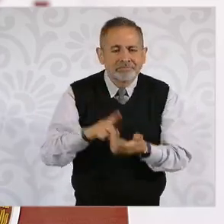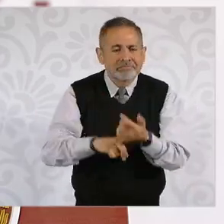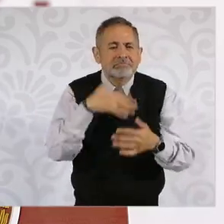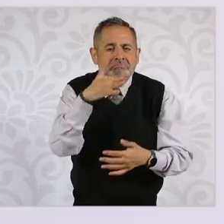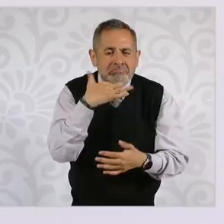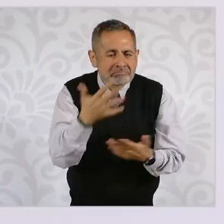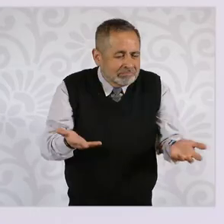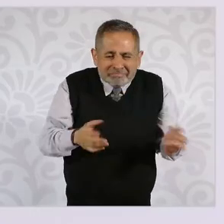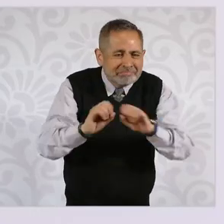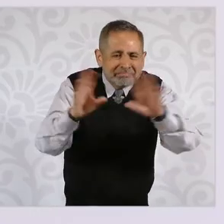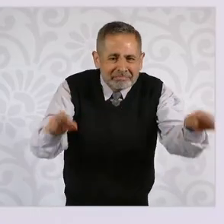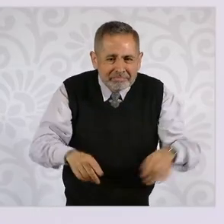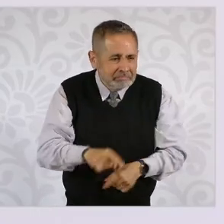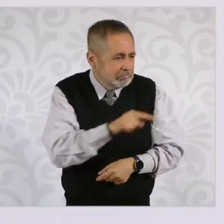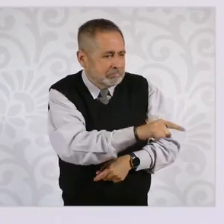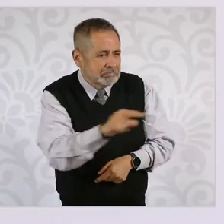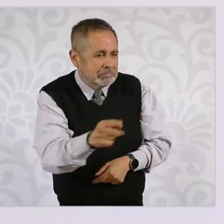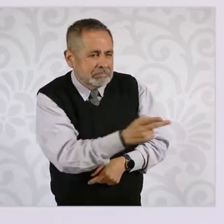ley.